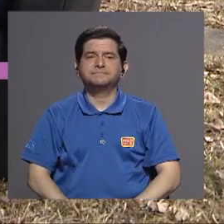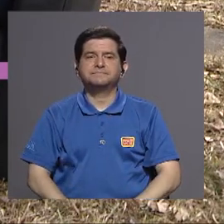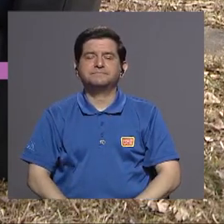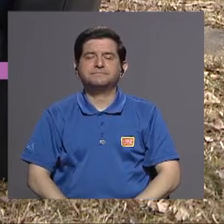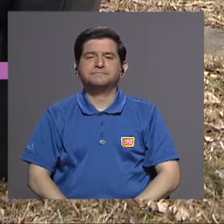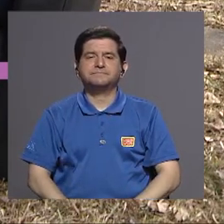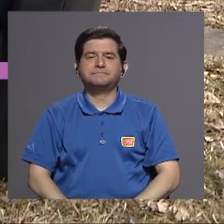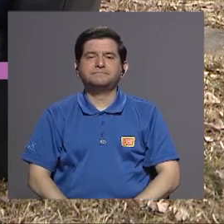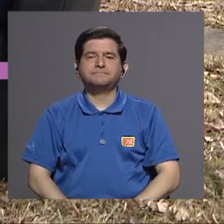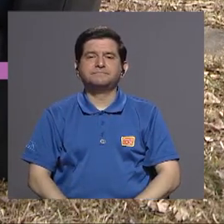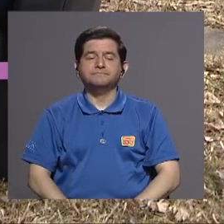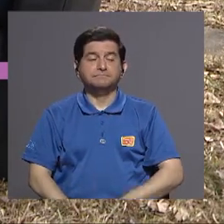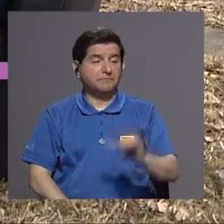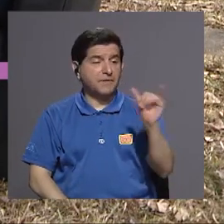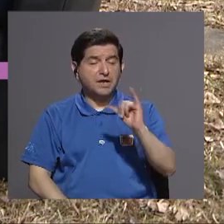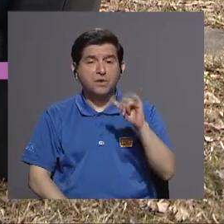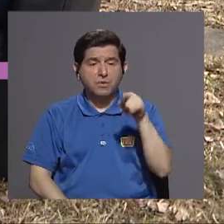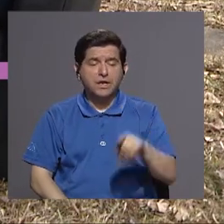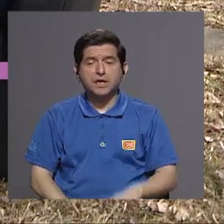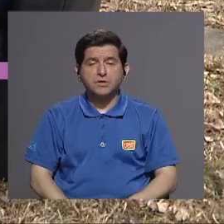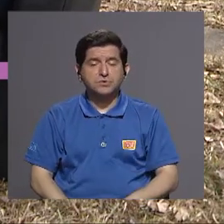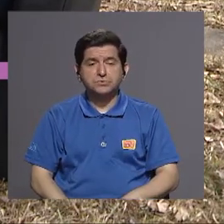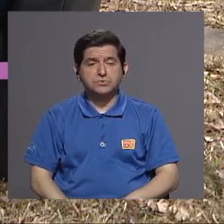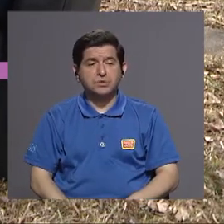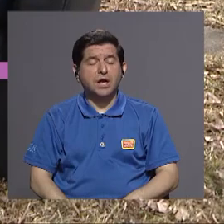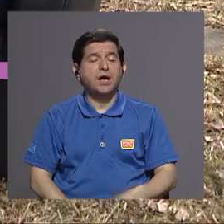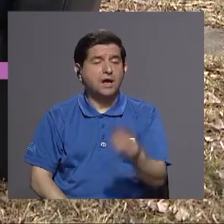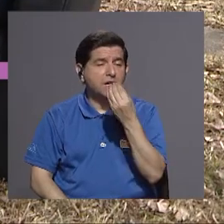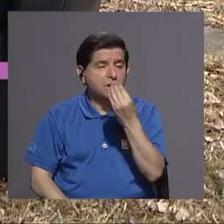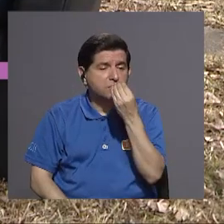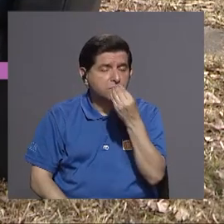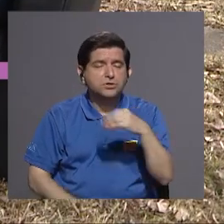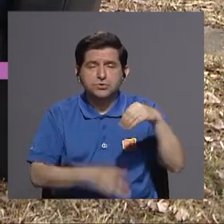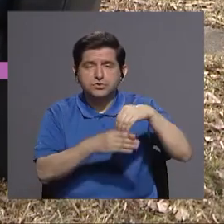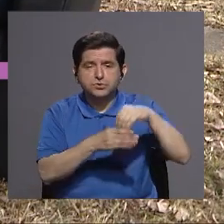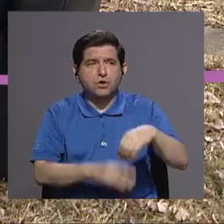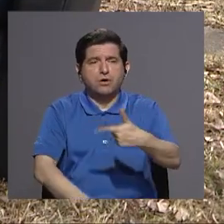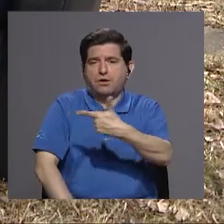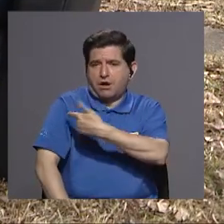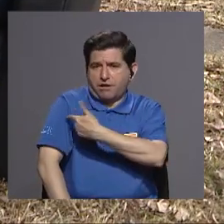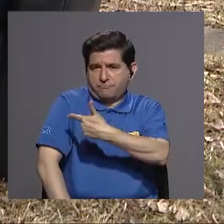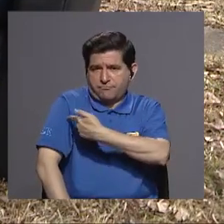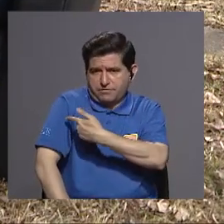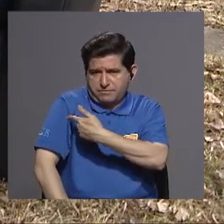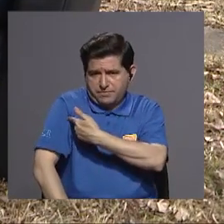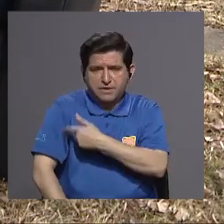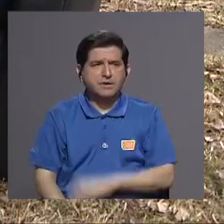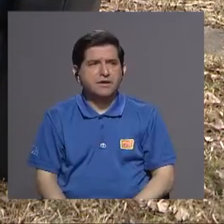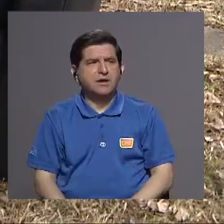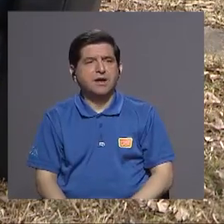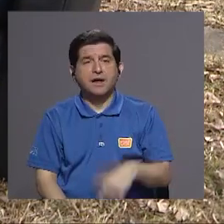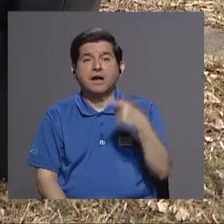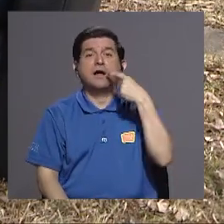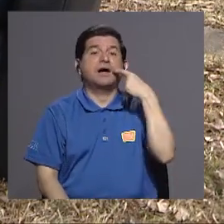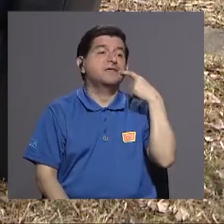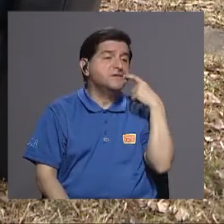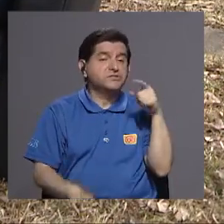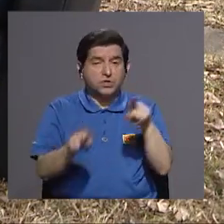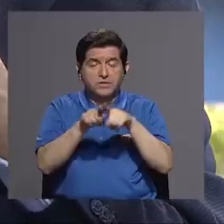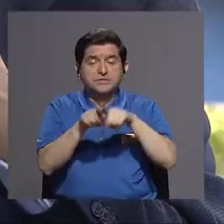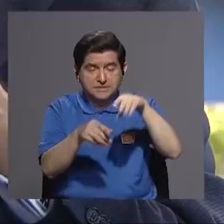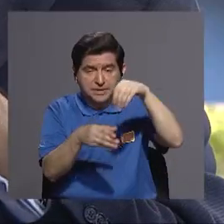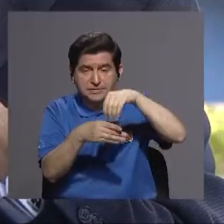igualmente hacen nutrición verdad sus aportes enfermería hace con adicciones muchos